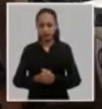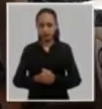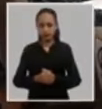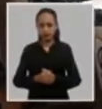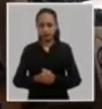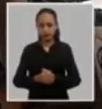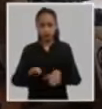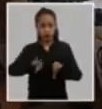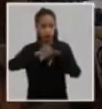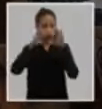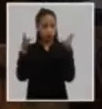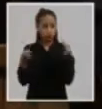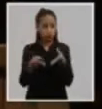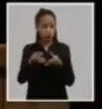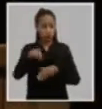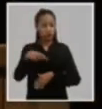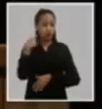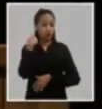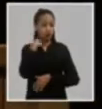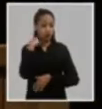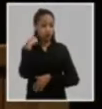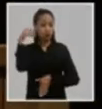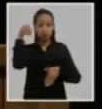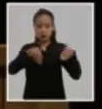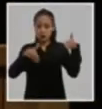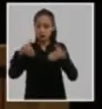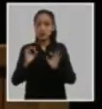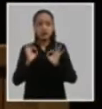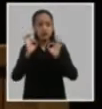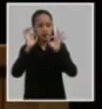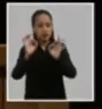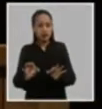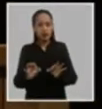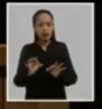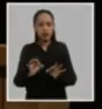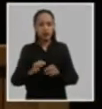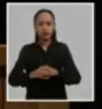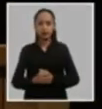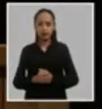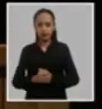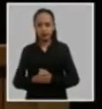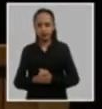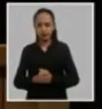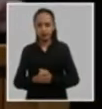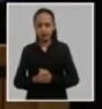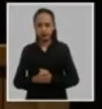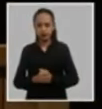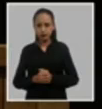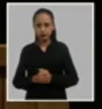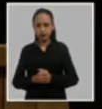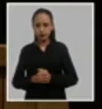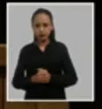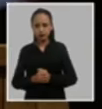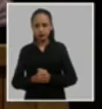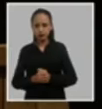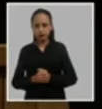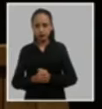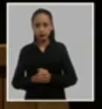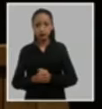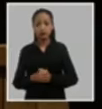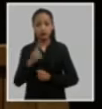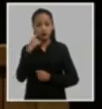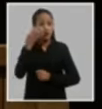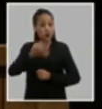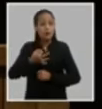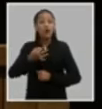contado durante todos estos años con la presencia activa y el ejemplo de lealtad y consagración de la generación histórica de la